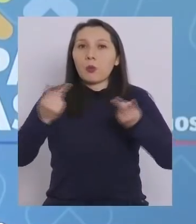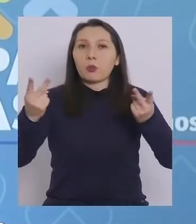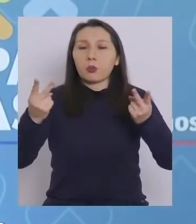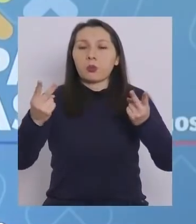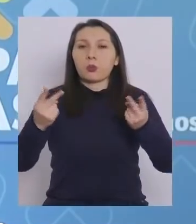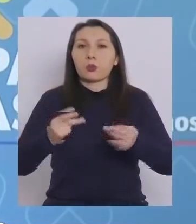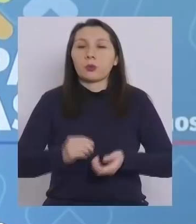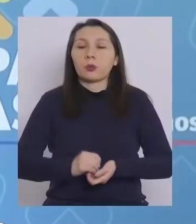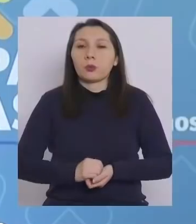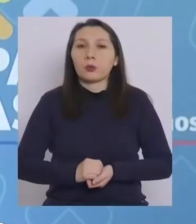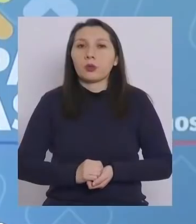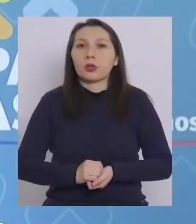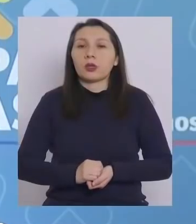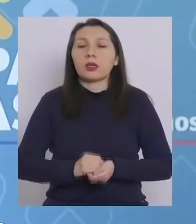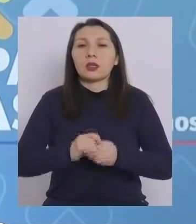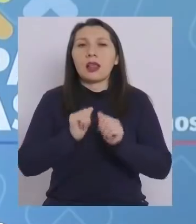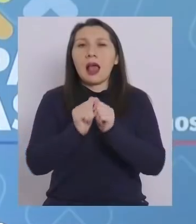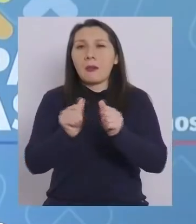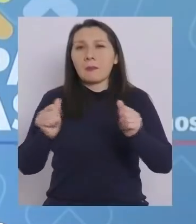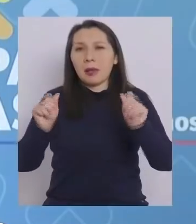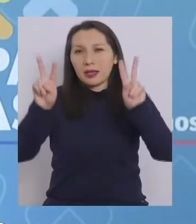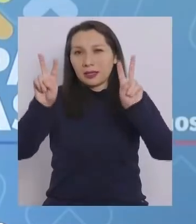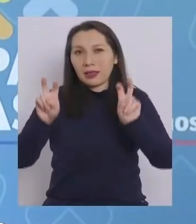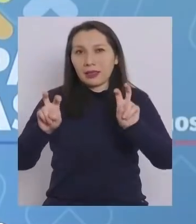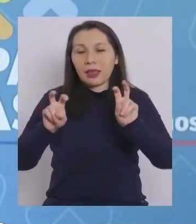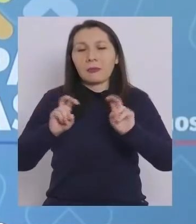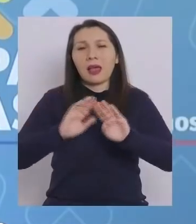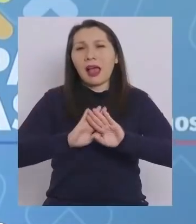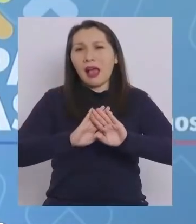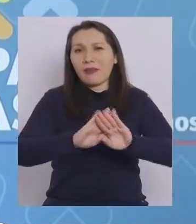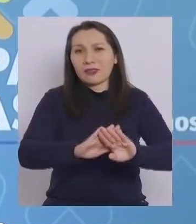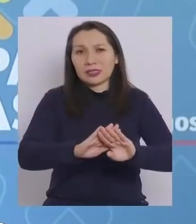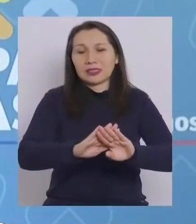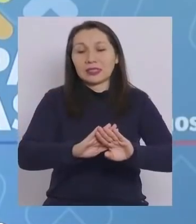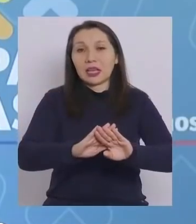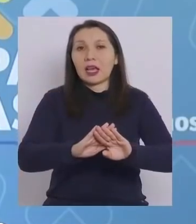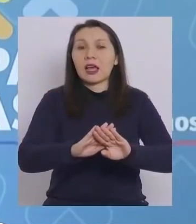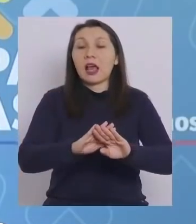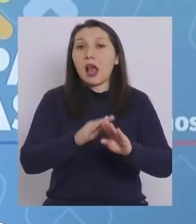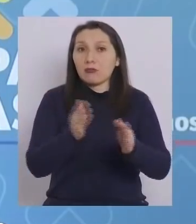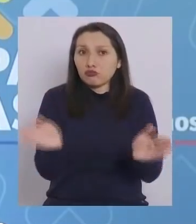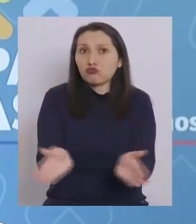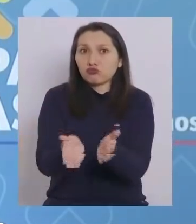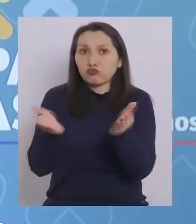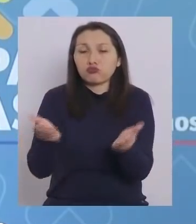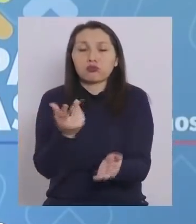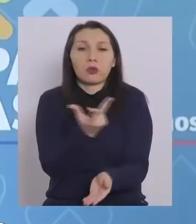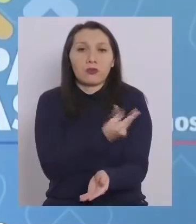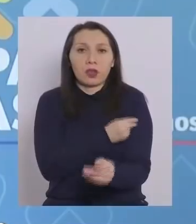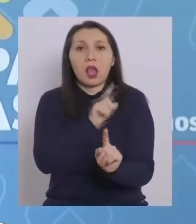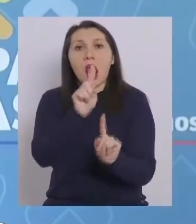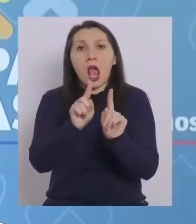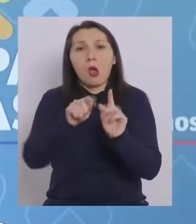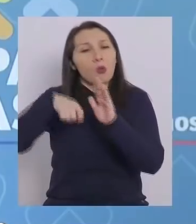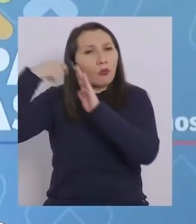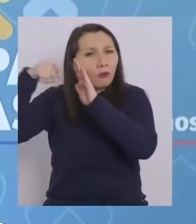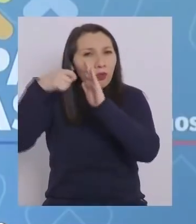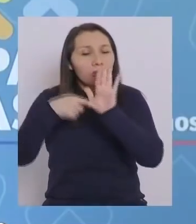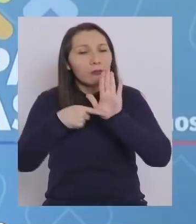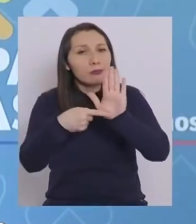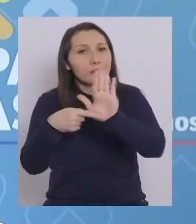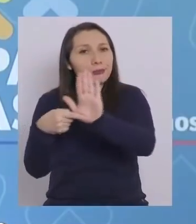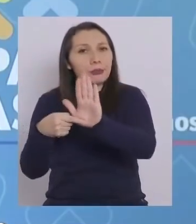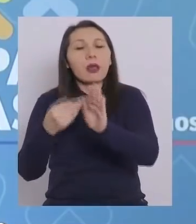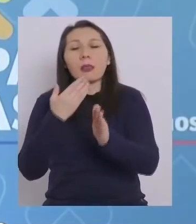una campaña para evitar, para favorecer la vacunación en algunos spots, pero también para